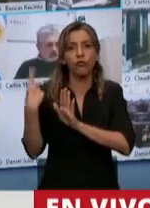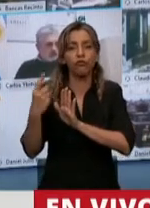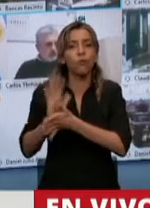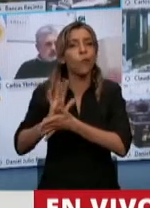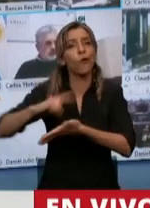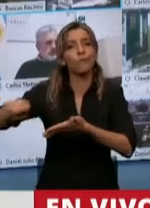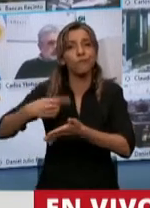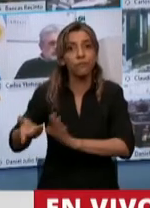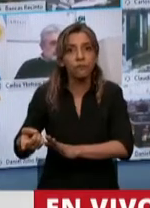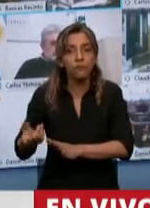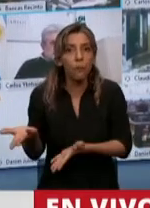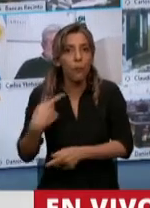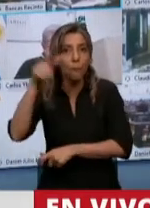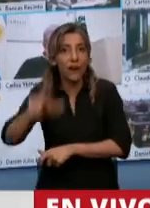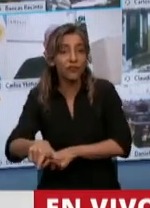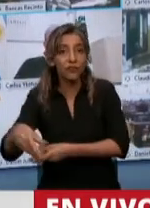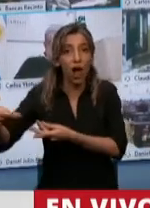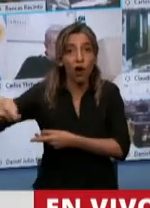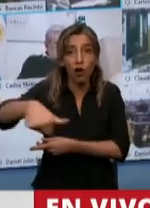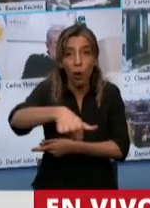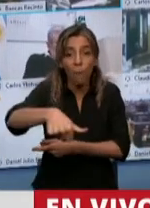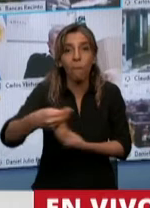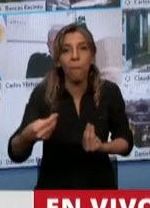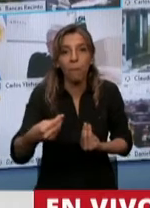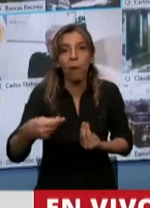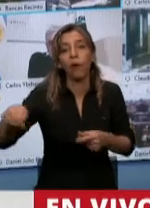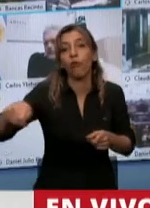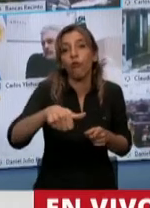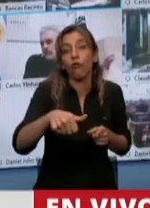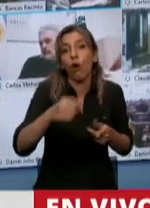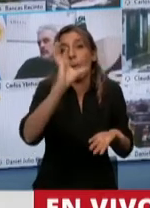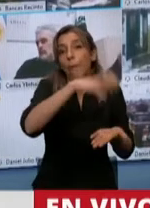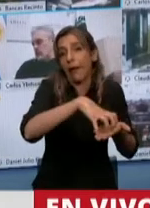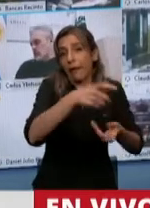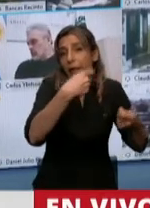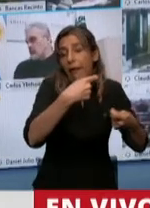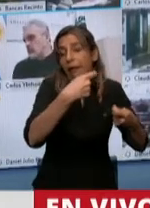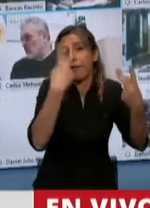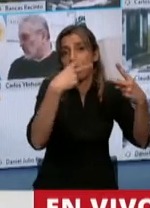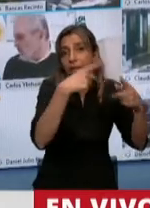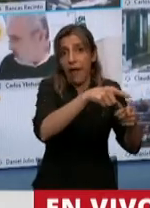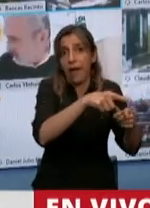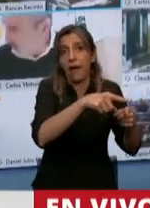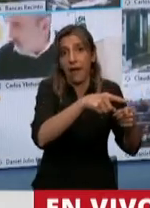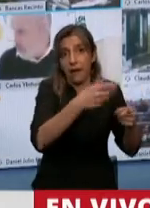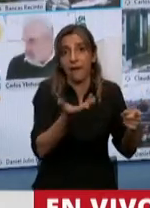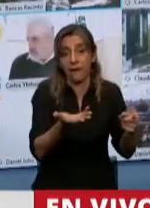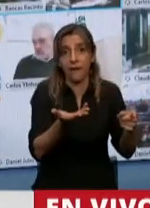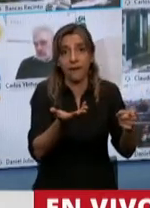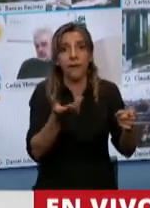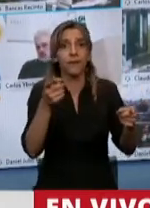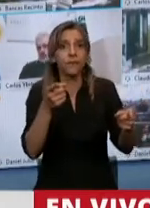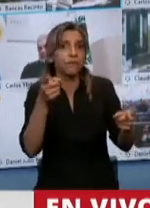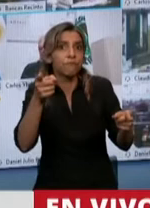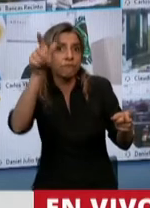paquete, pero como la venta del paquete no fue directa, sino que dependió de la prestación de otros proveedores, ese